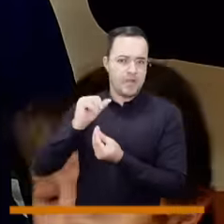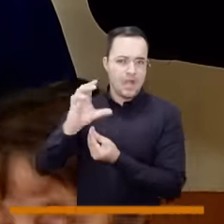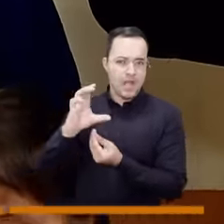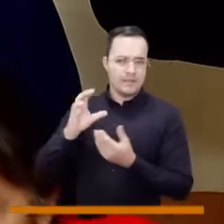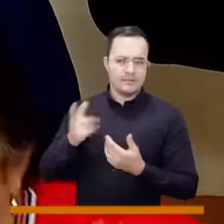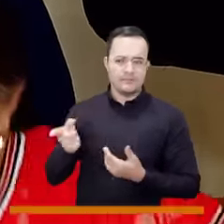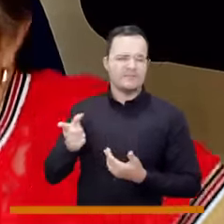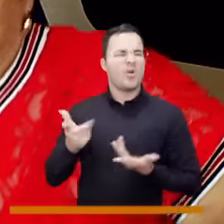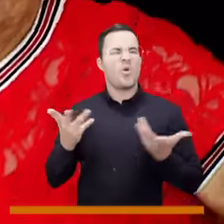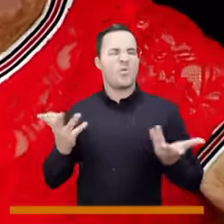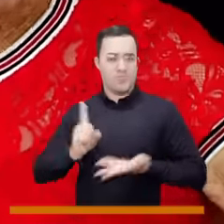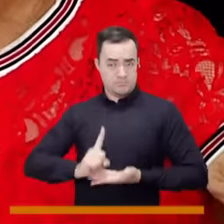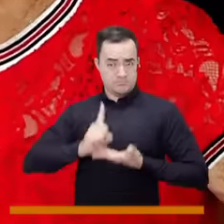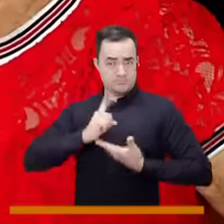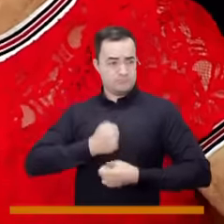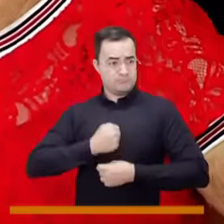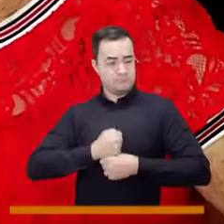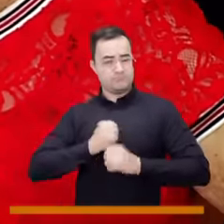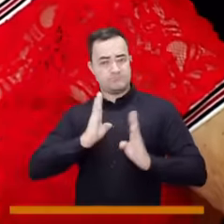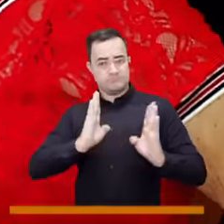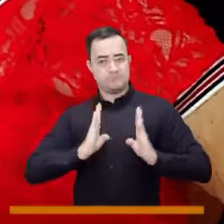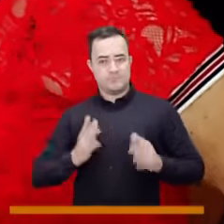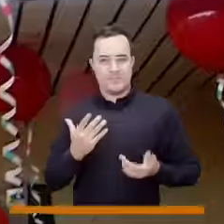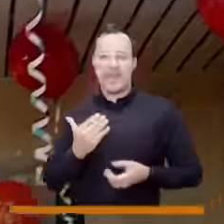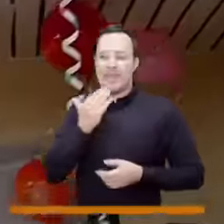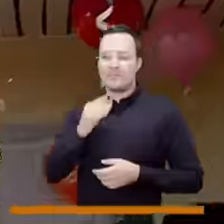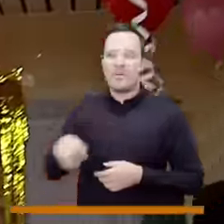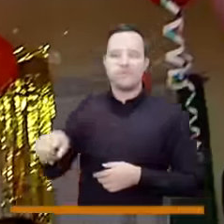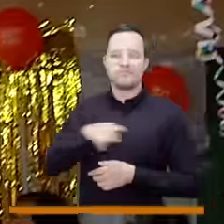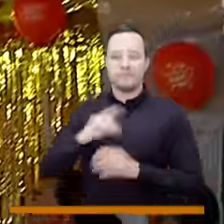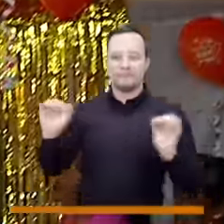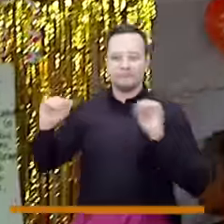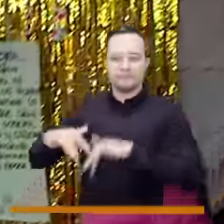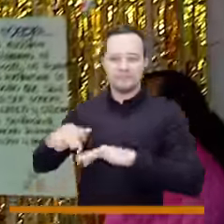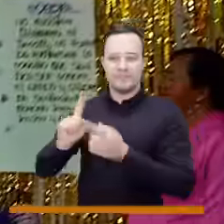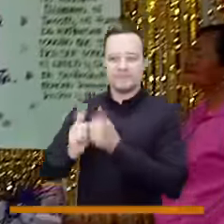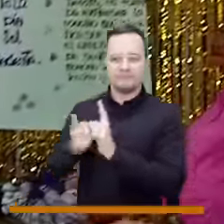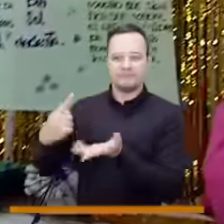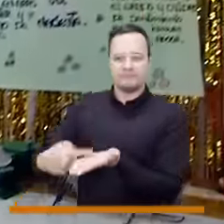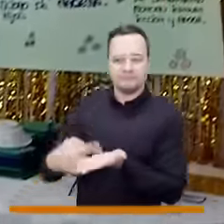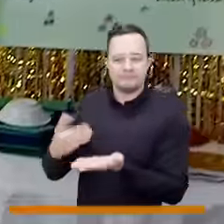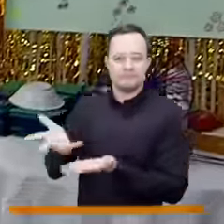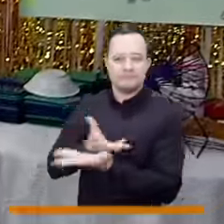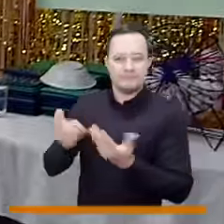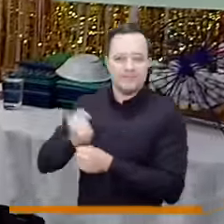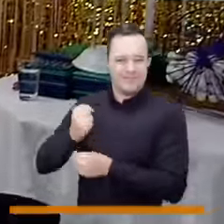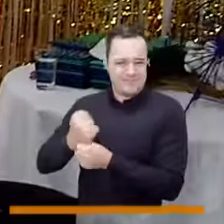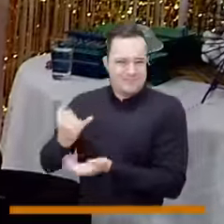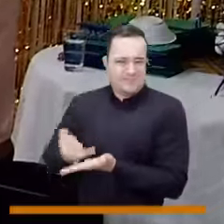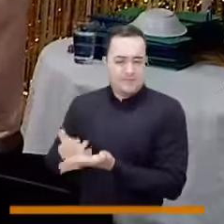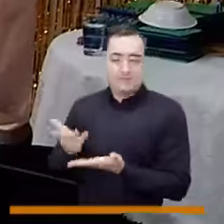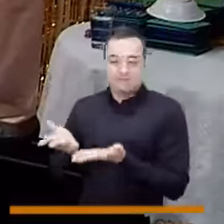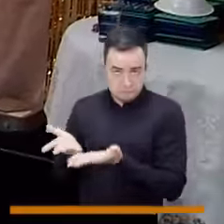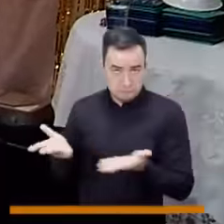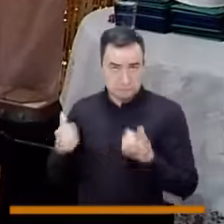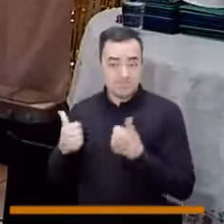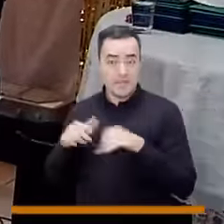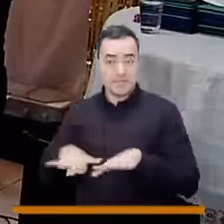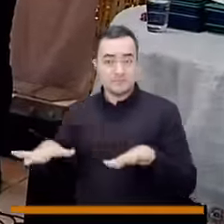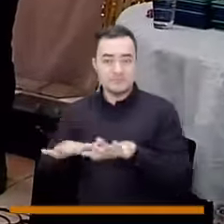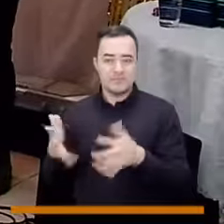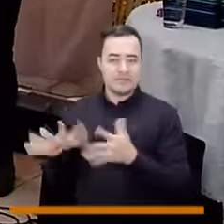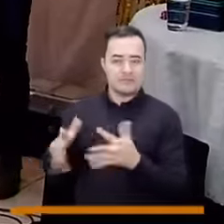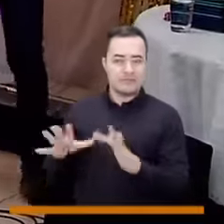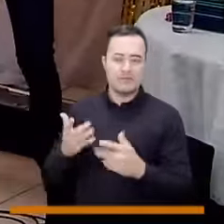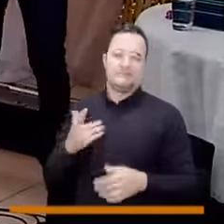dignas y que se pueda realizar un mantenimiento real a estos salones donde nuestra comunidad se reúne para buscar soluciones